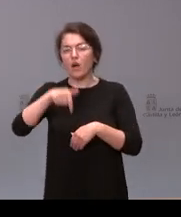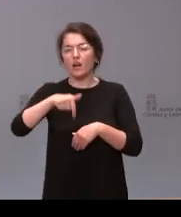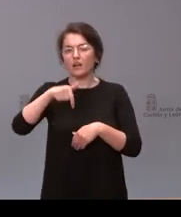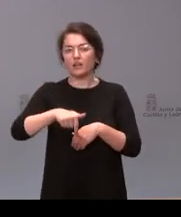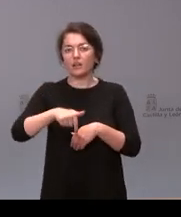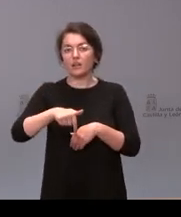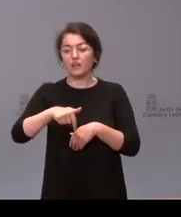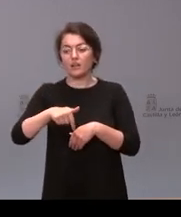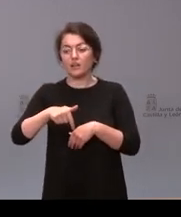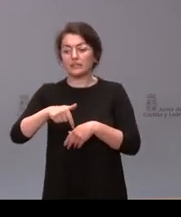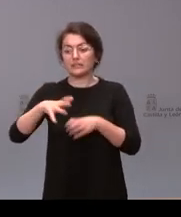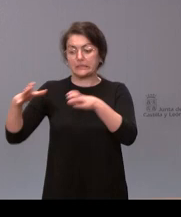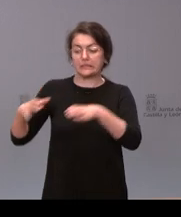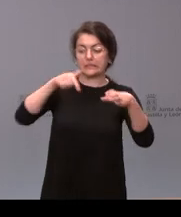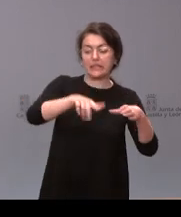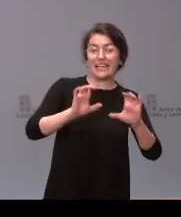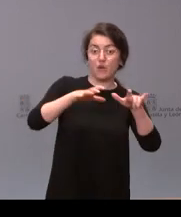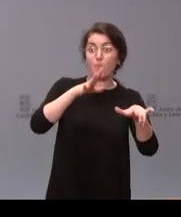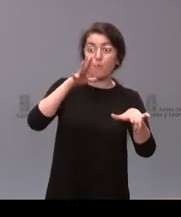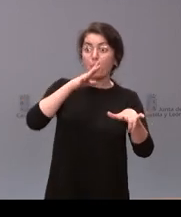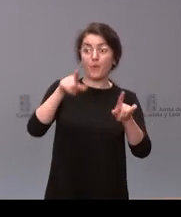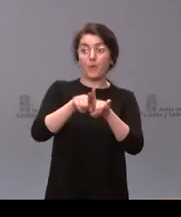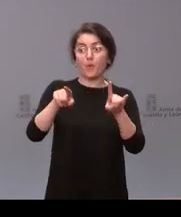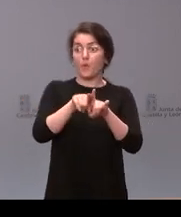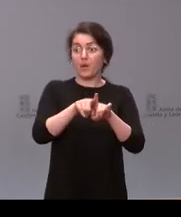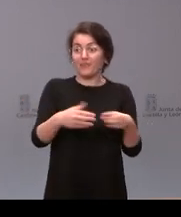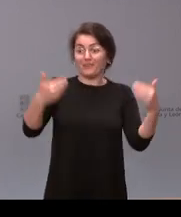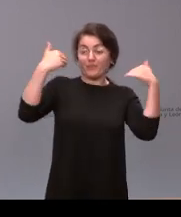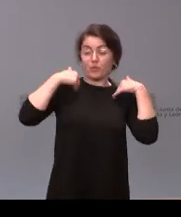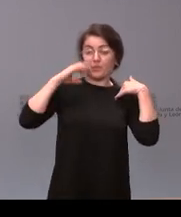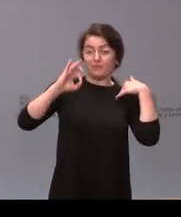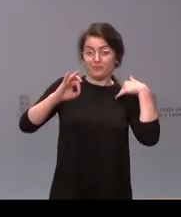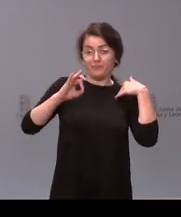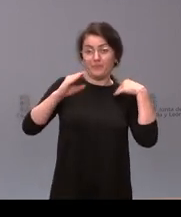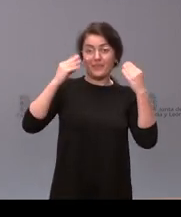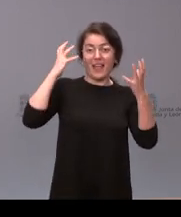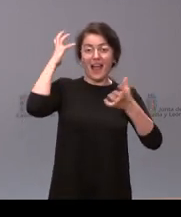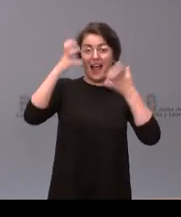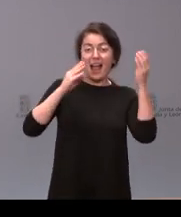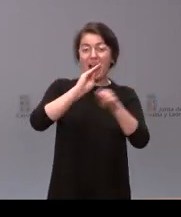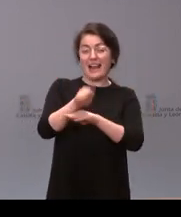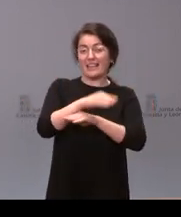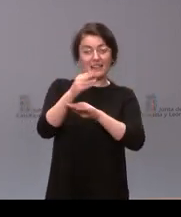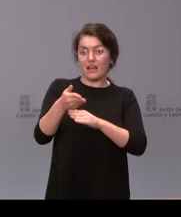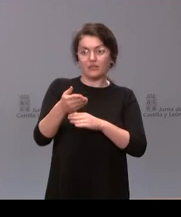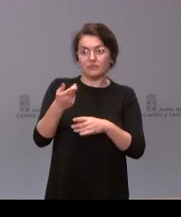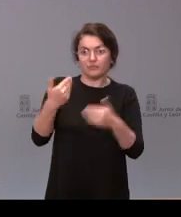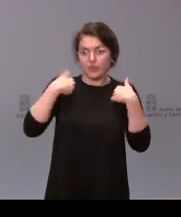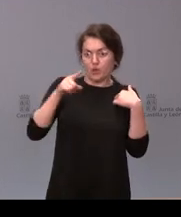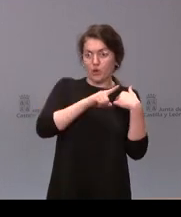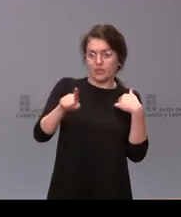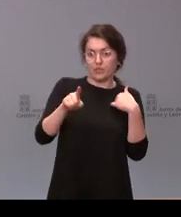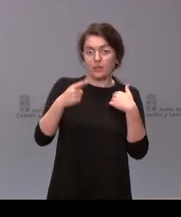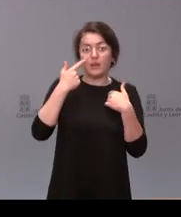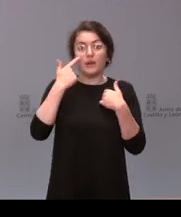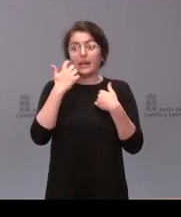entre otras cosas porque está fuera de sus competencias de ganadería. En este sentido, saber si la Junta de Castilla y León va a escuchar esa